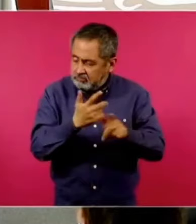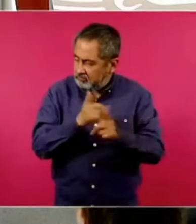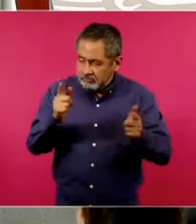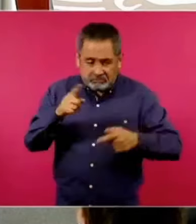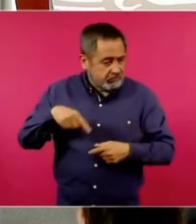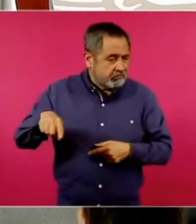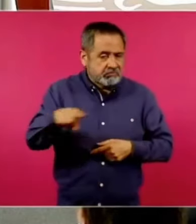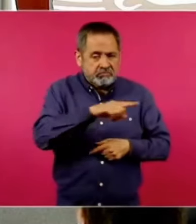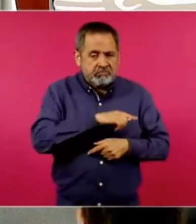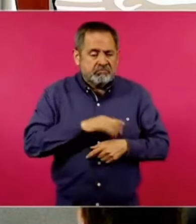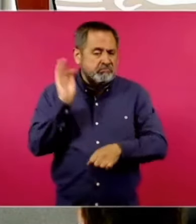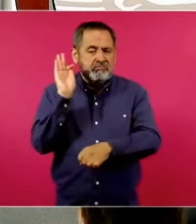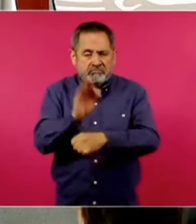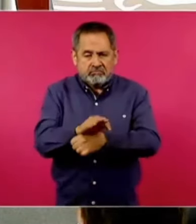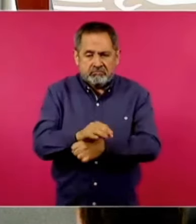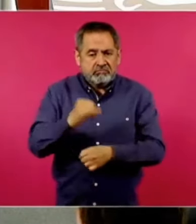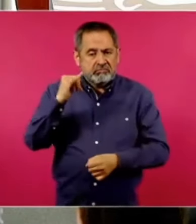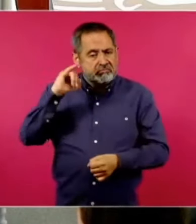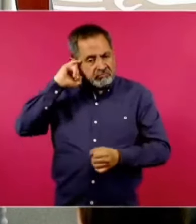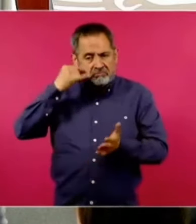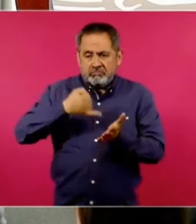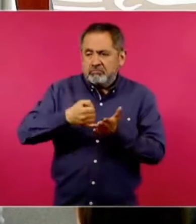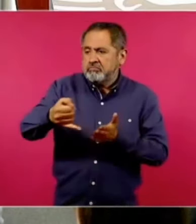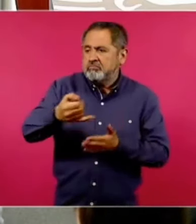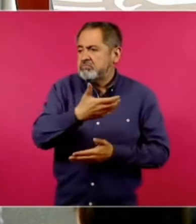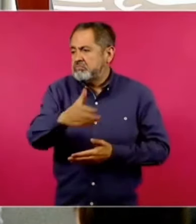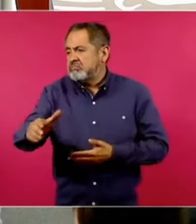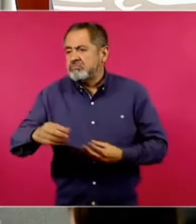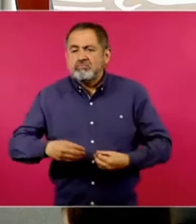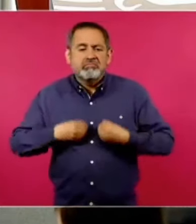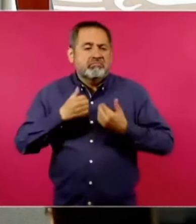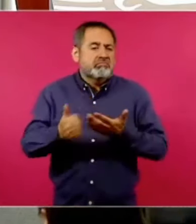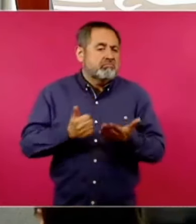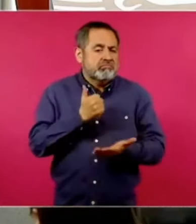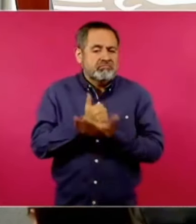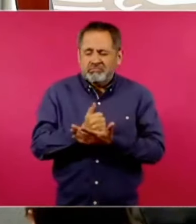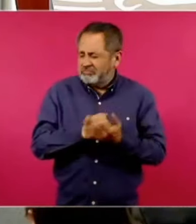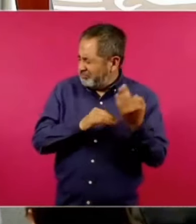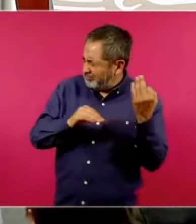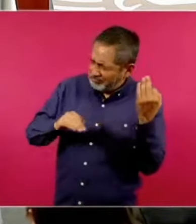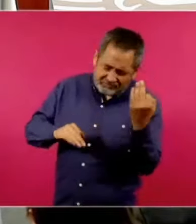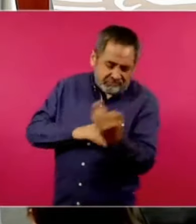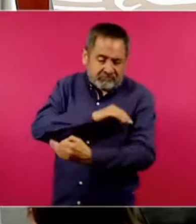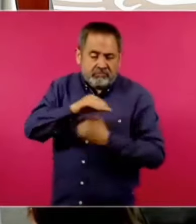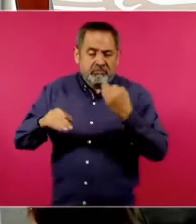a los que viven en el campo, a los que viven en la ciudad, a todos.